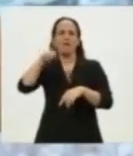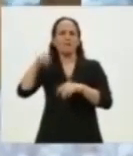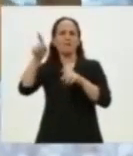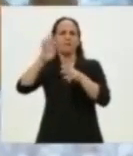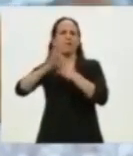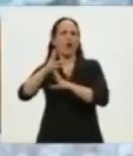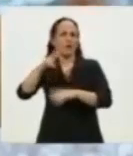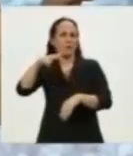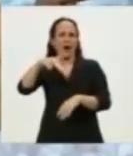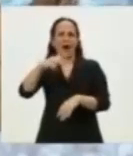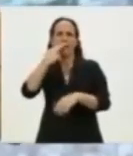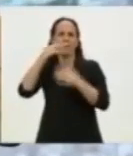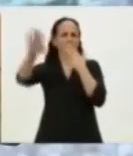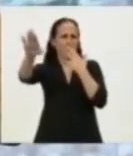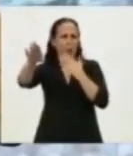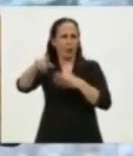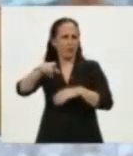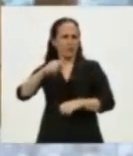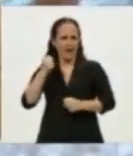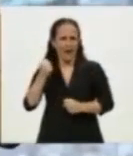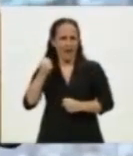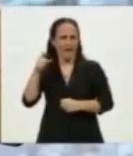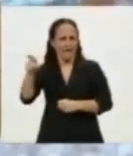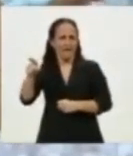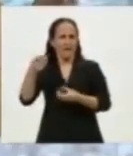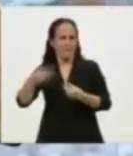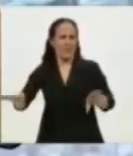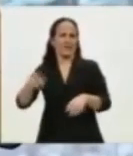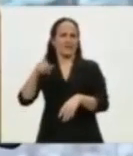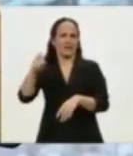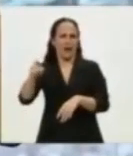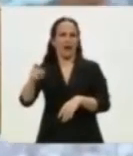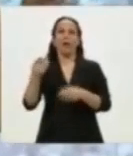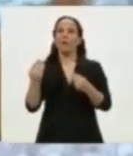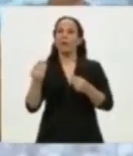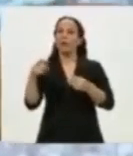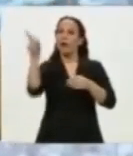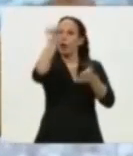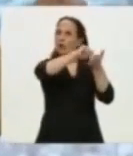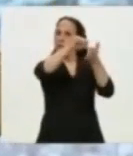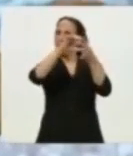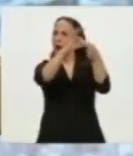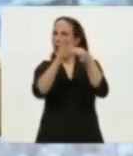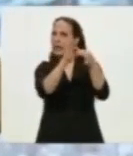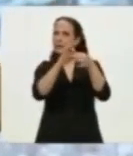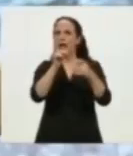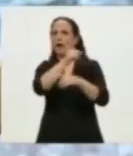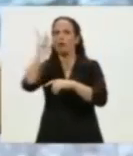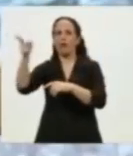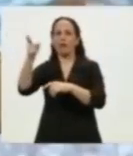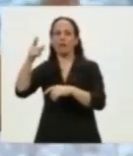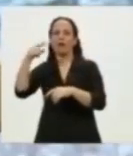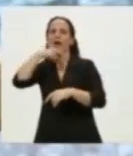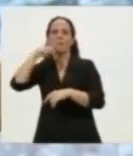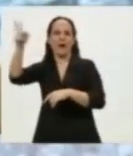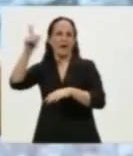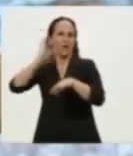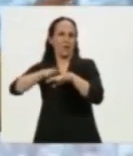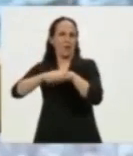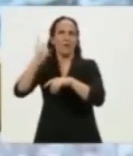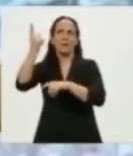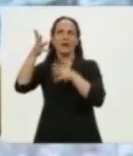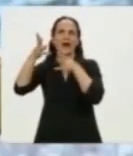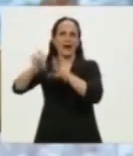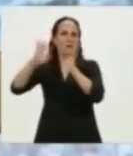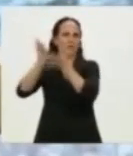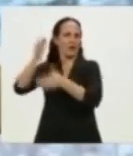de las condiciones que los aliados le impusieron a la Alemania vencida en la Primera Guerra Mundial a través del